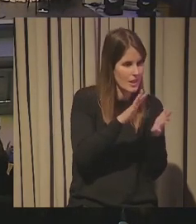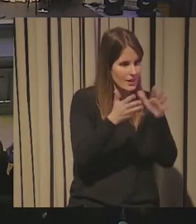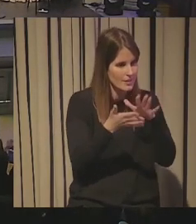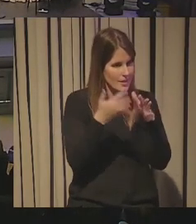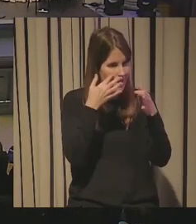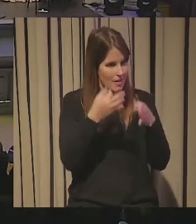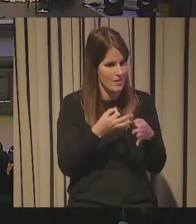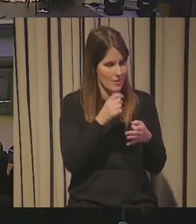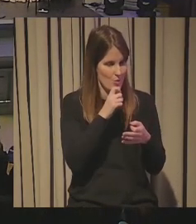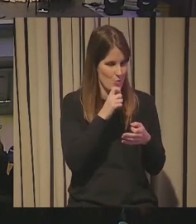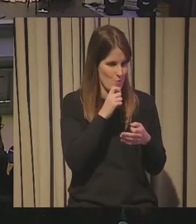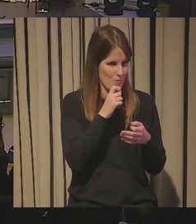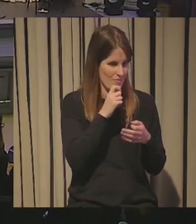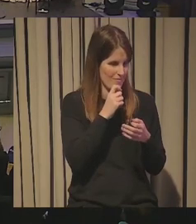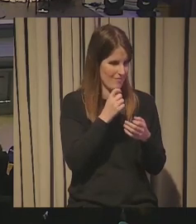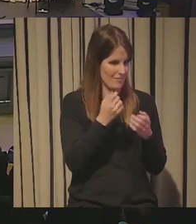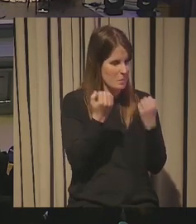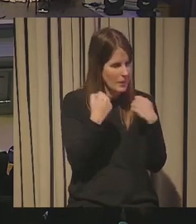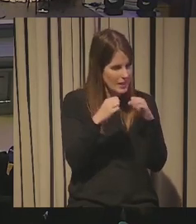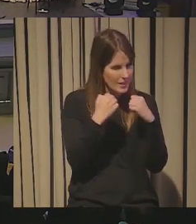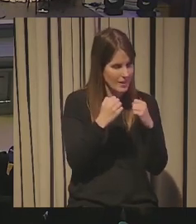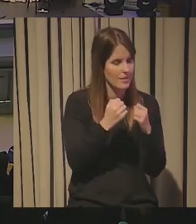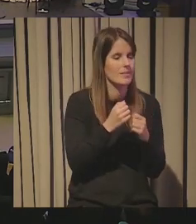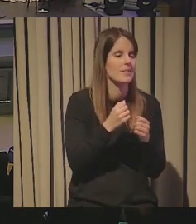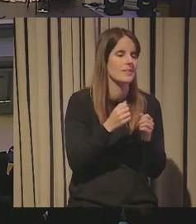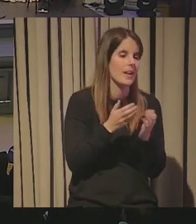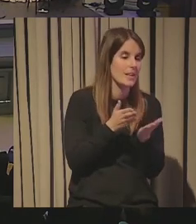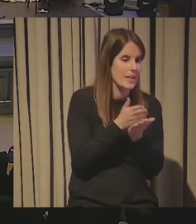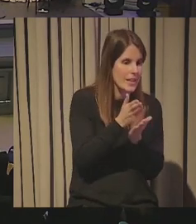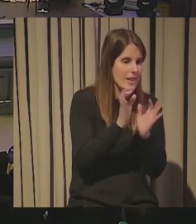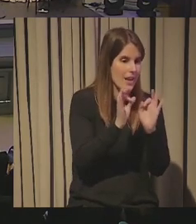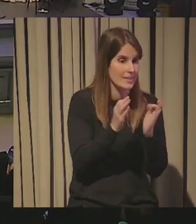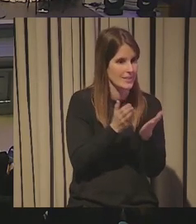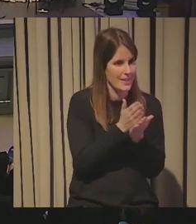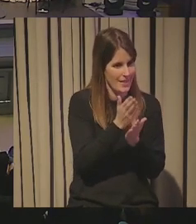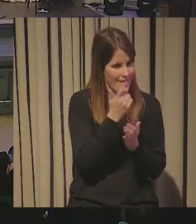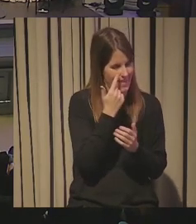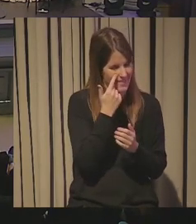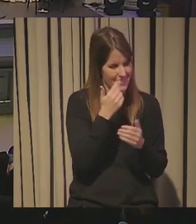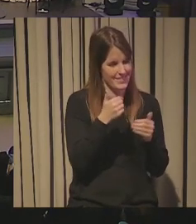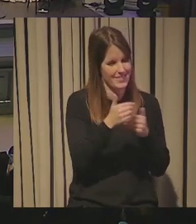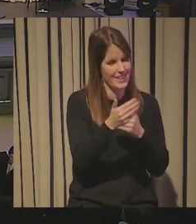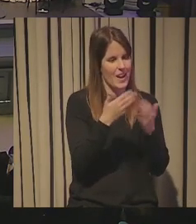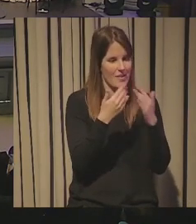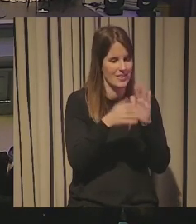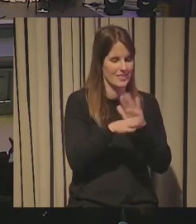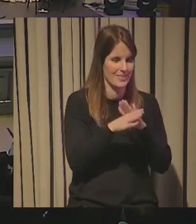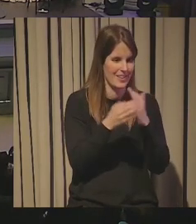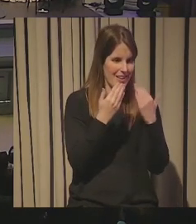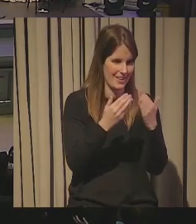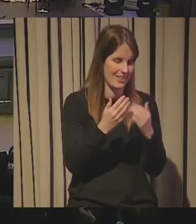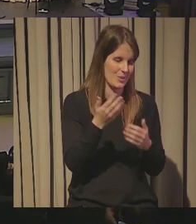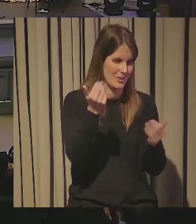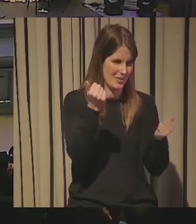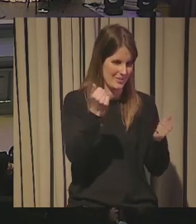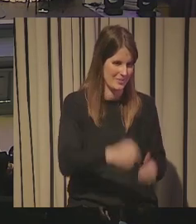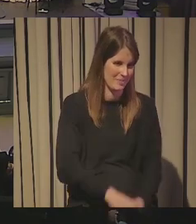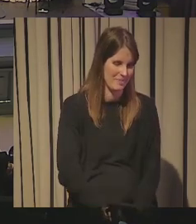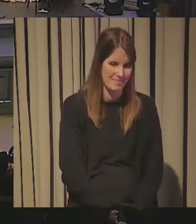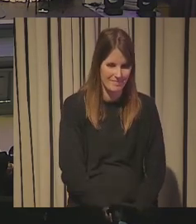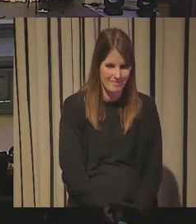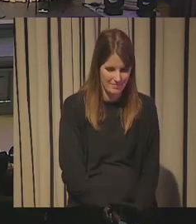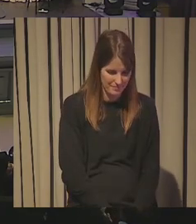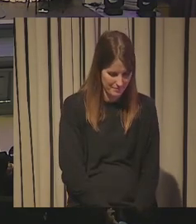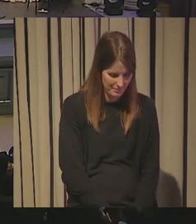hagamos que esa tendencia es tendencia así que sigamos hablando de ellos y muchísimas gracias por todo un saludo gracias